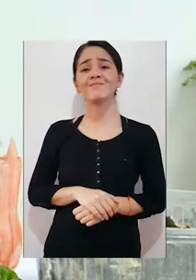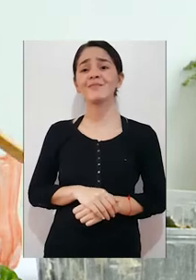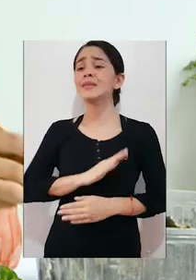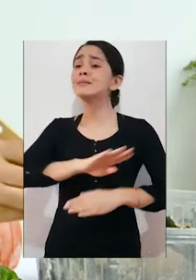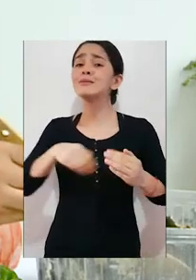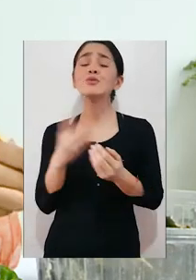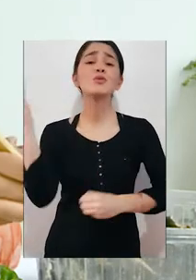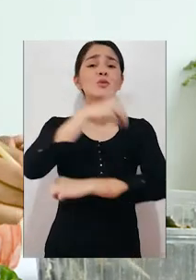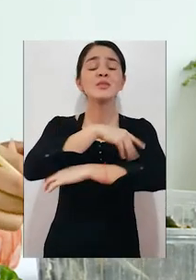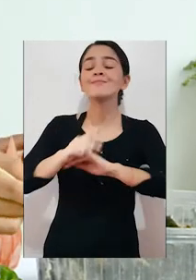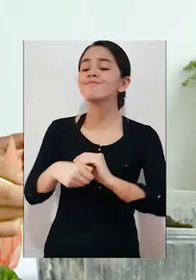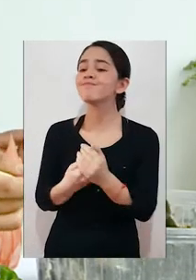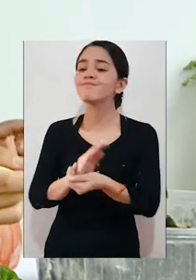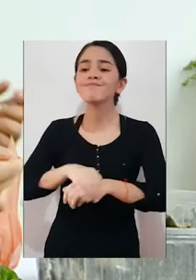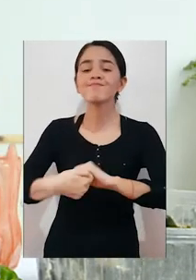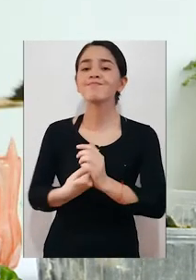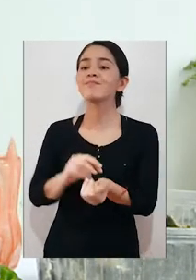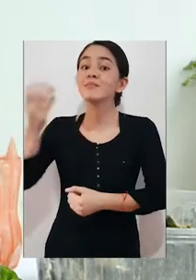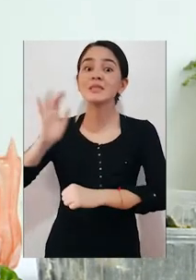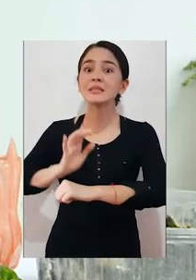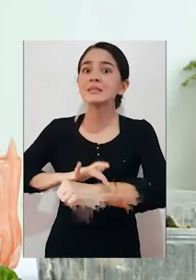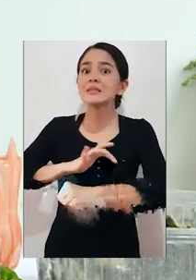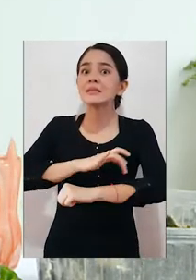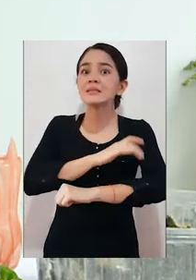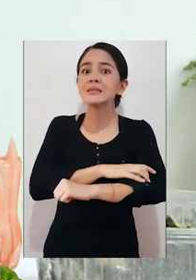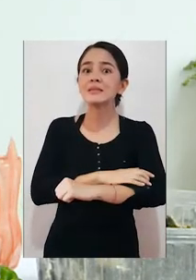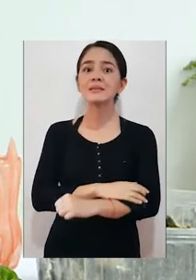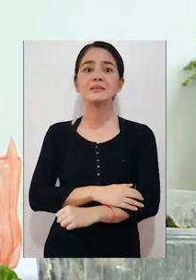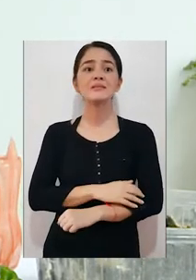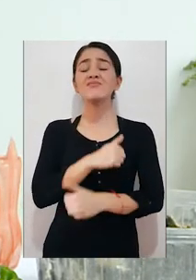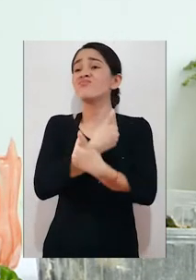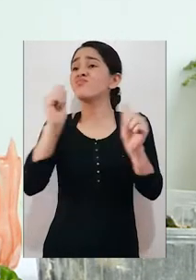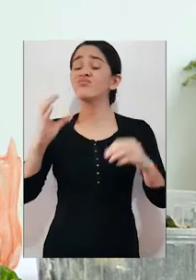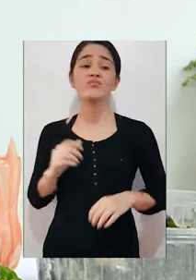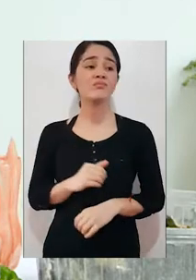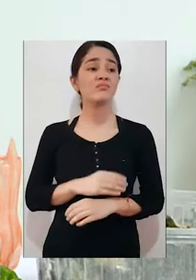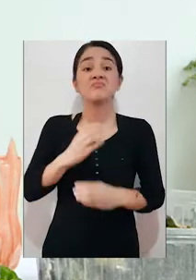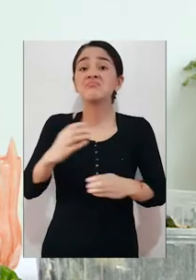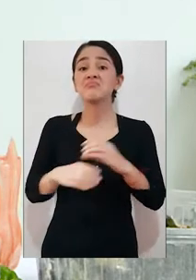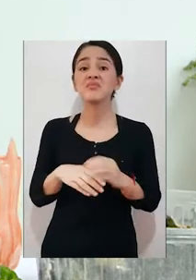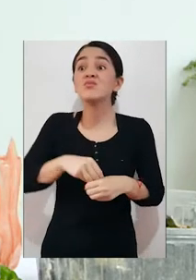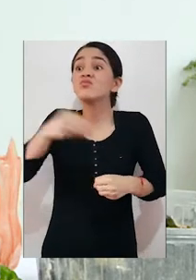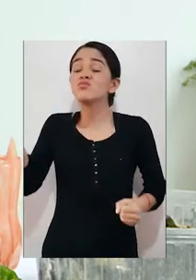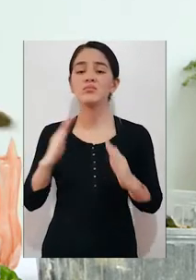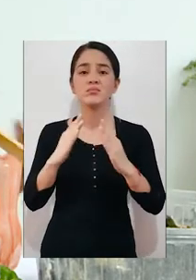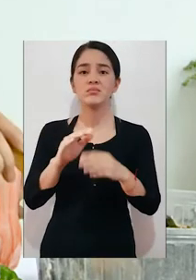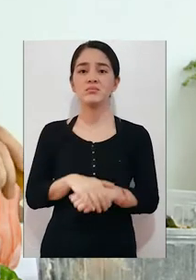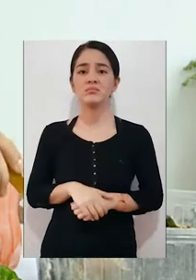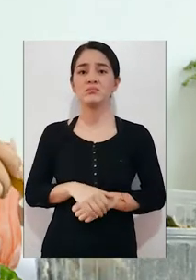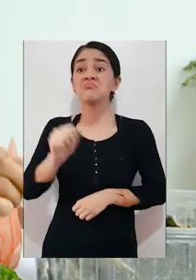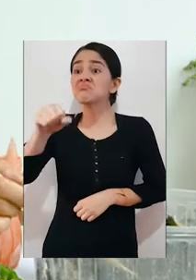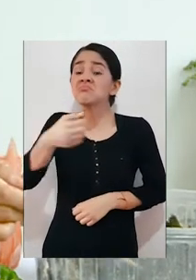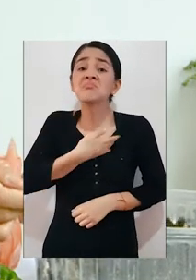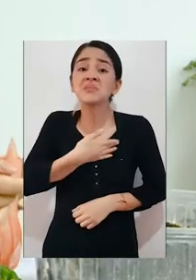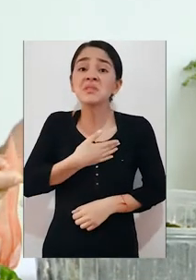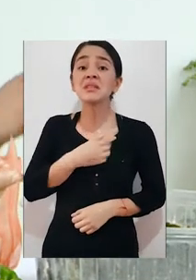que todos los días lavarnos las manos después de que tocamos cualquier material que se fuera de nuestras casas si ustedes tienen